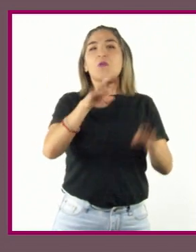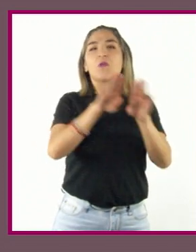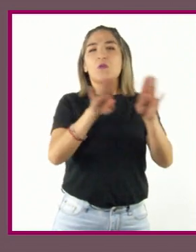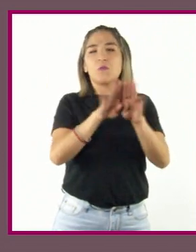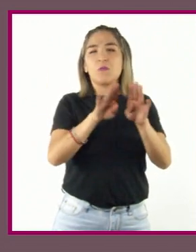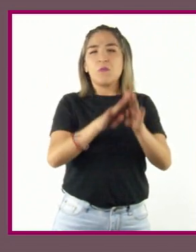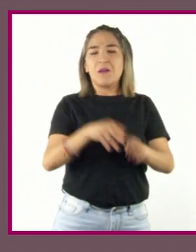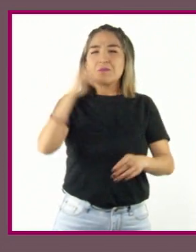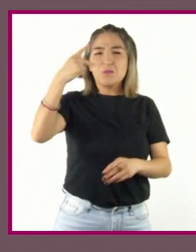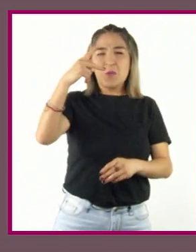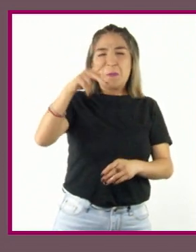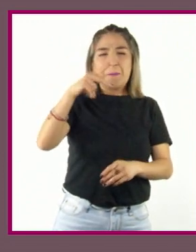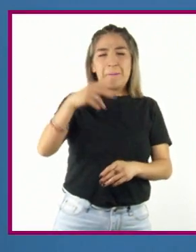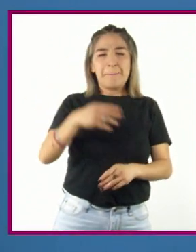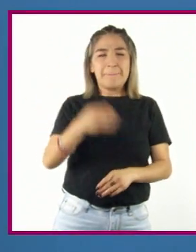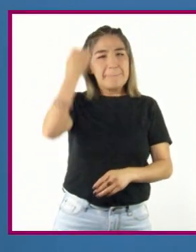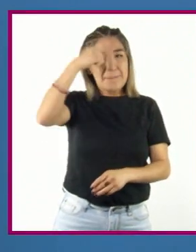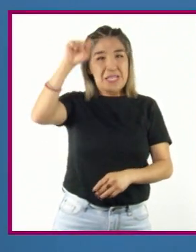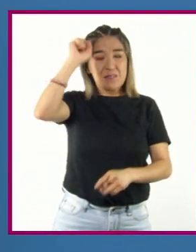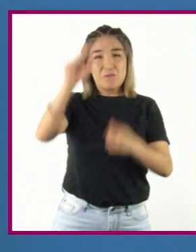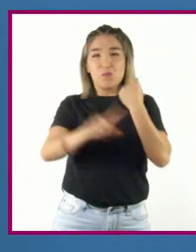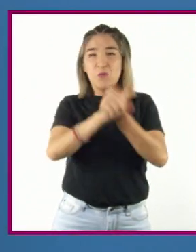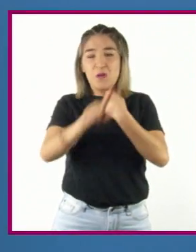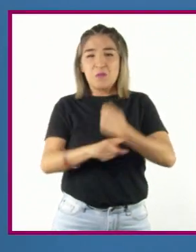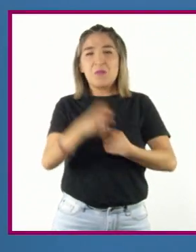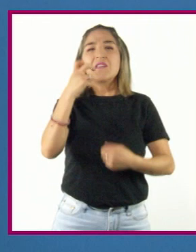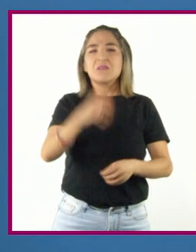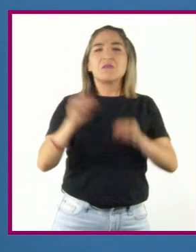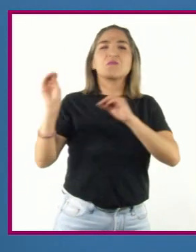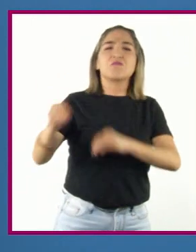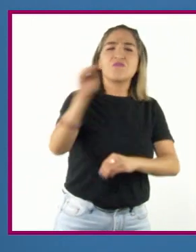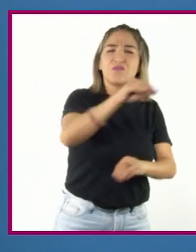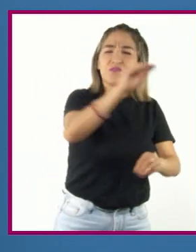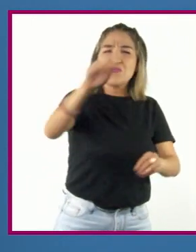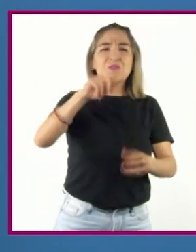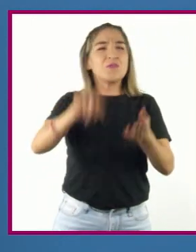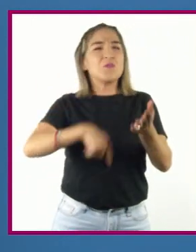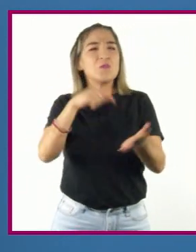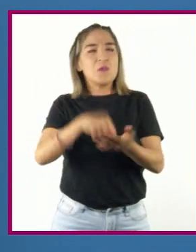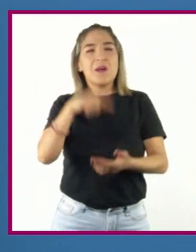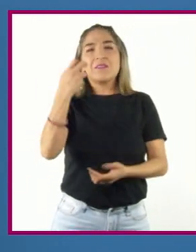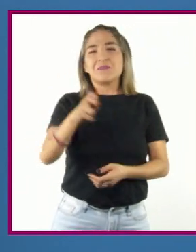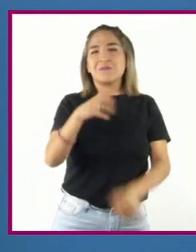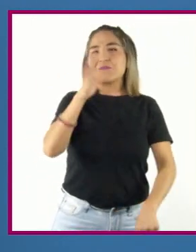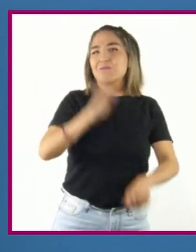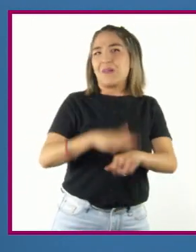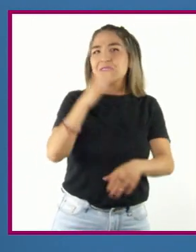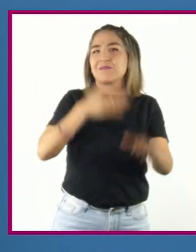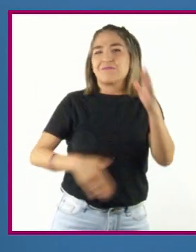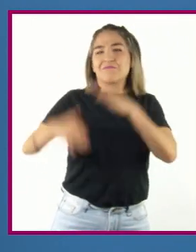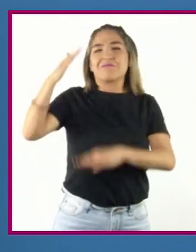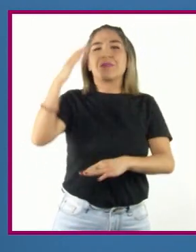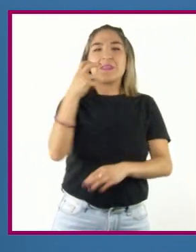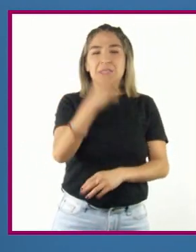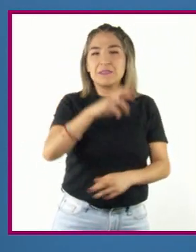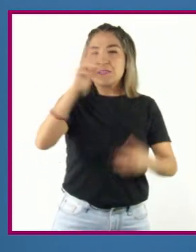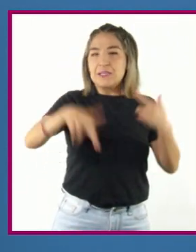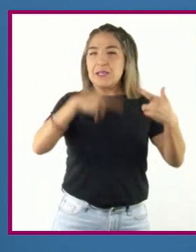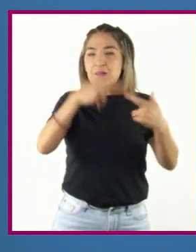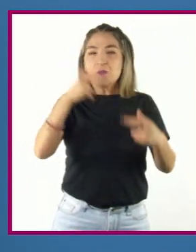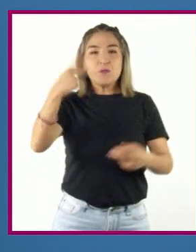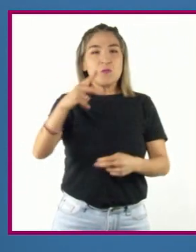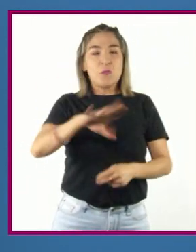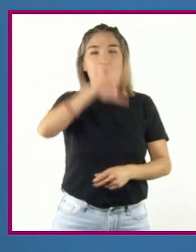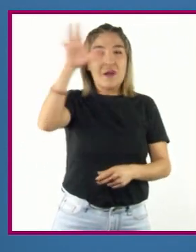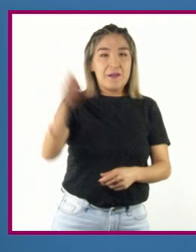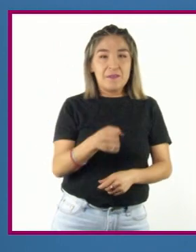sumidos en una era de genocidios y de traslados de población masivos y forzosos, tanto en algunas regiones de África